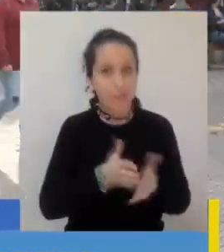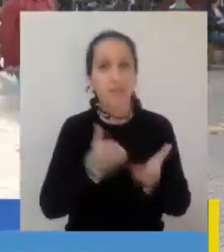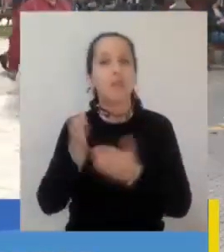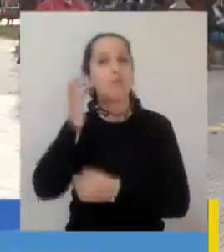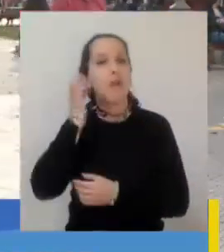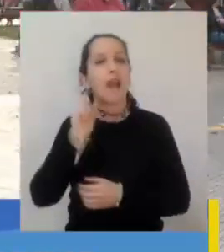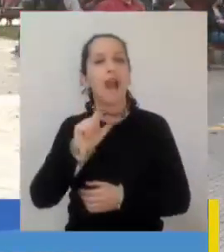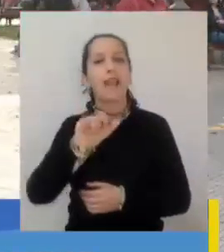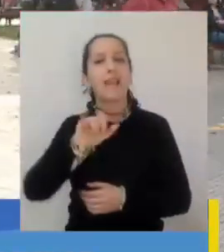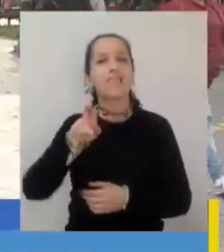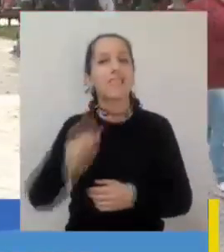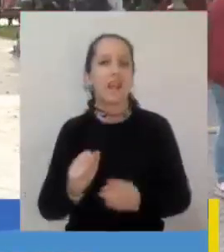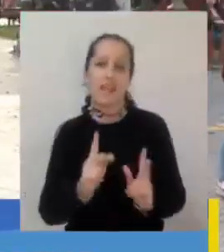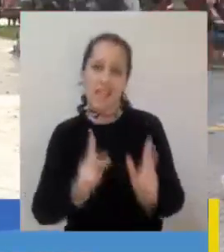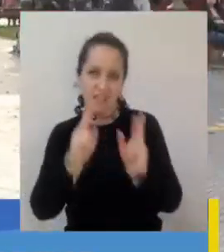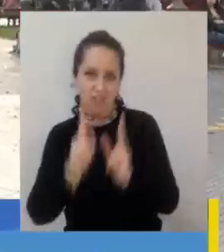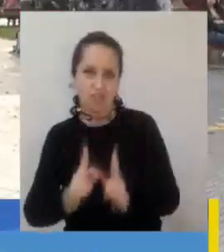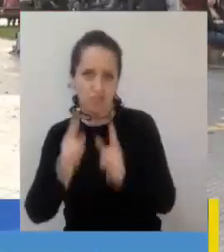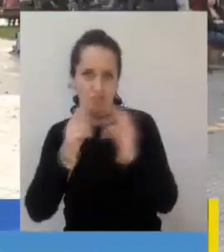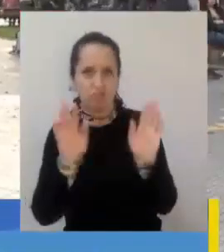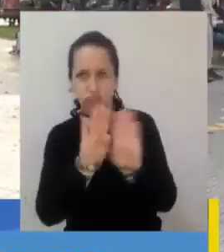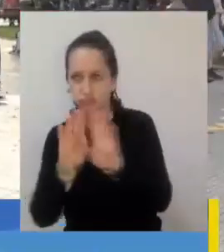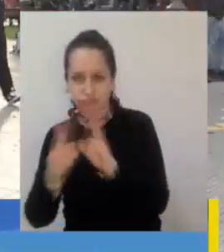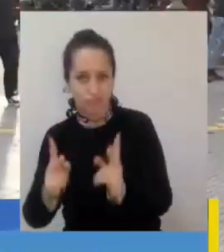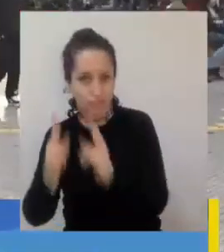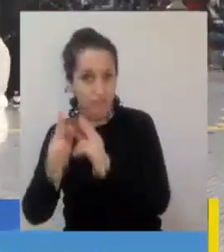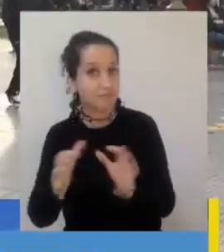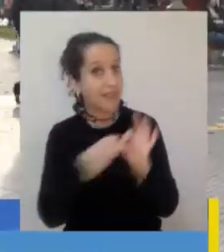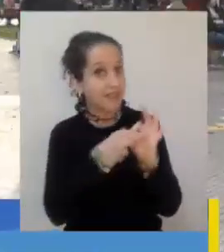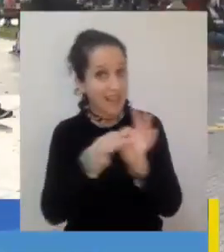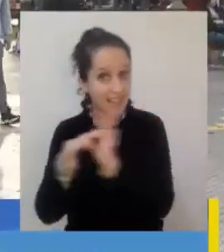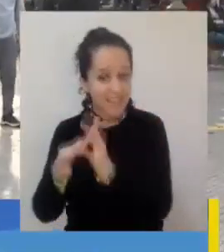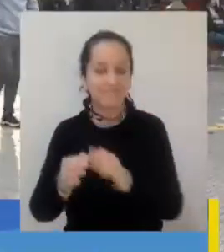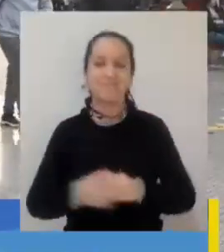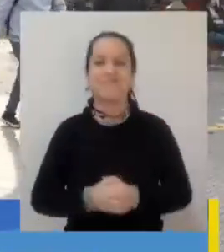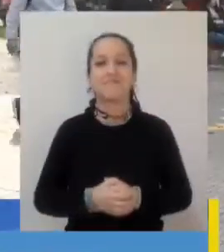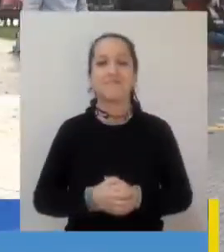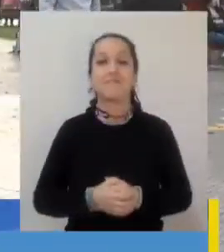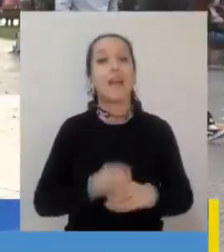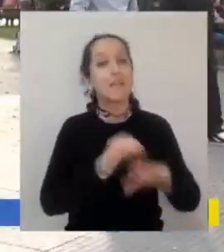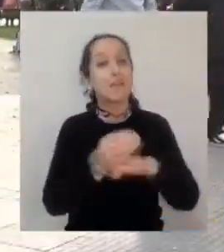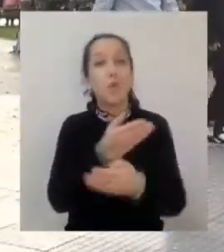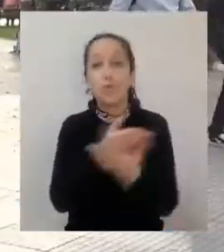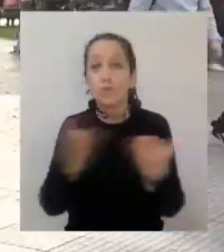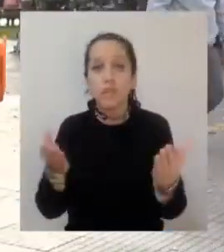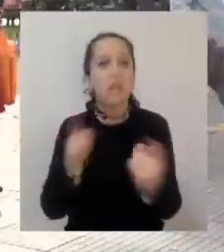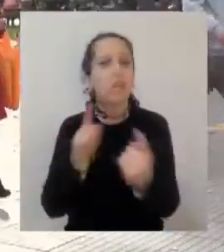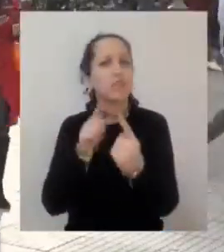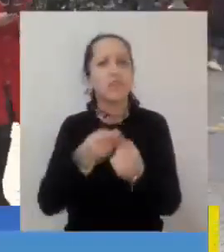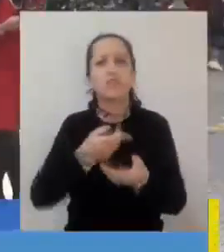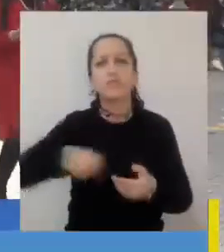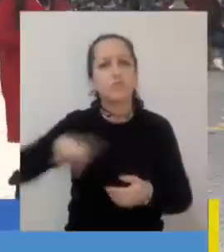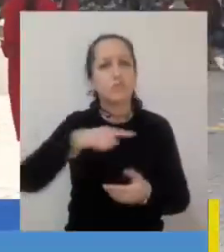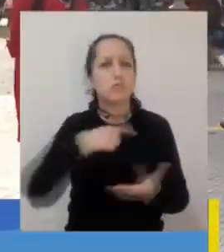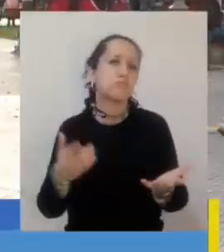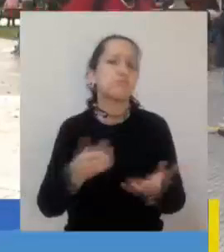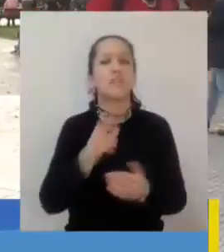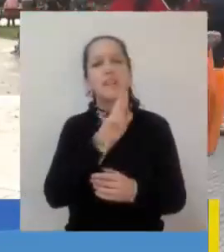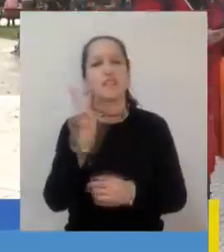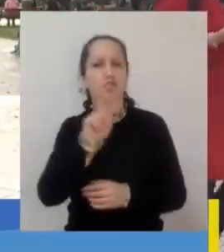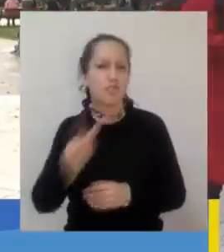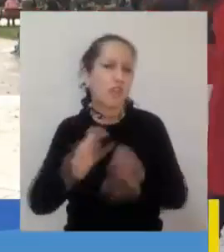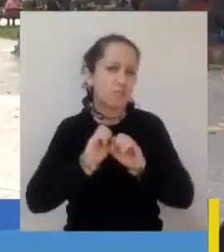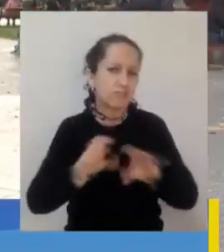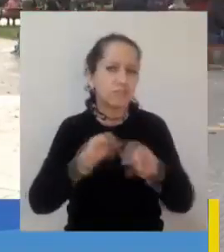Alejandra Carrillo Vinkler también en la edición. Les recordamos como siempre mantenerse en contacto a través de nuestras redes